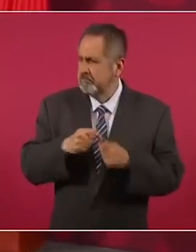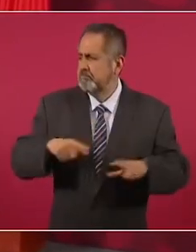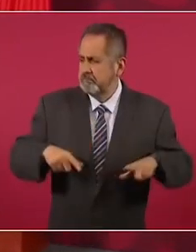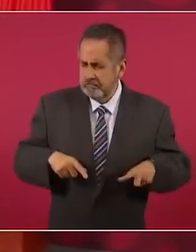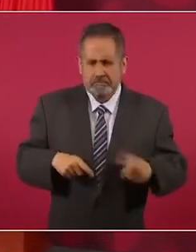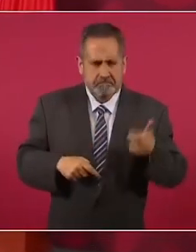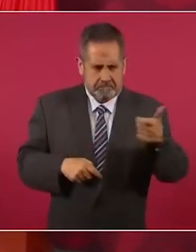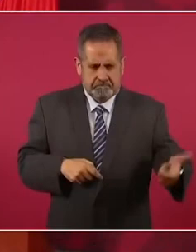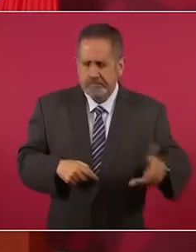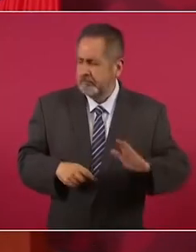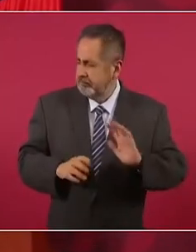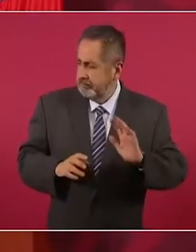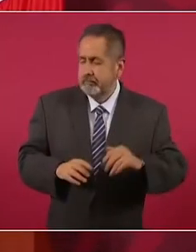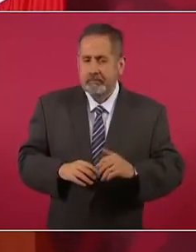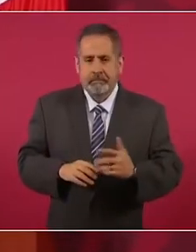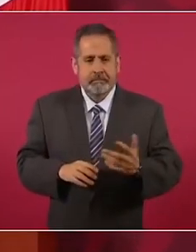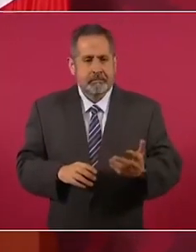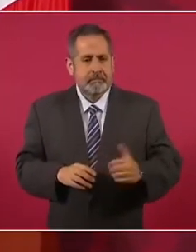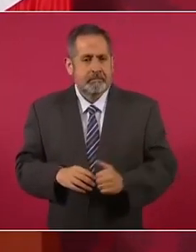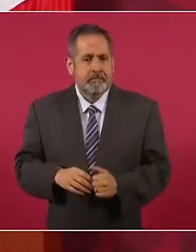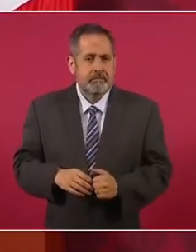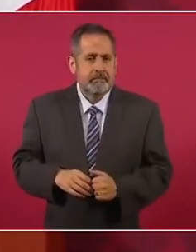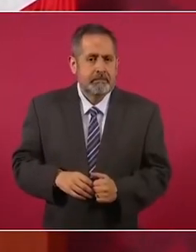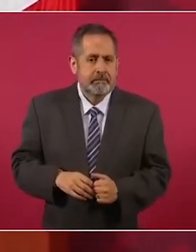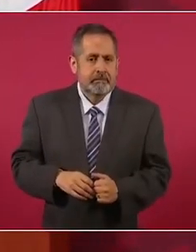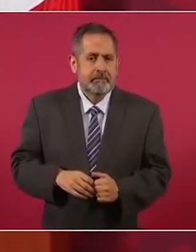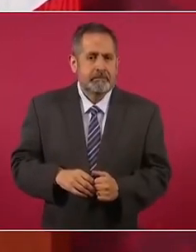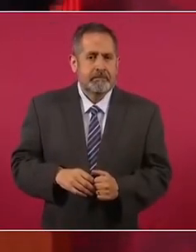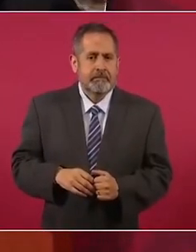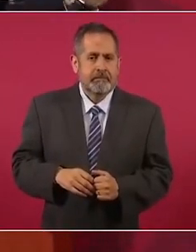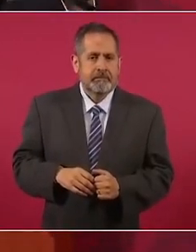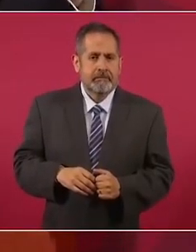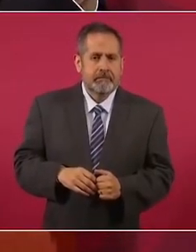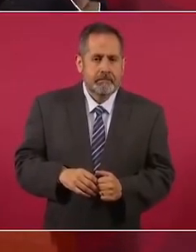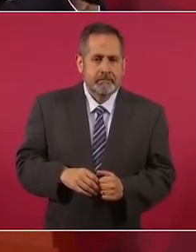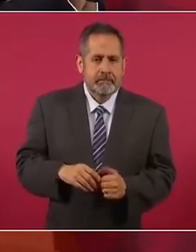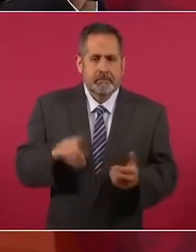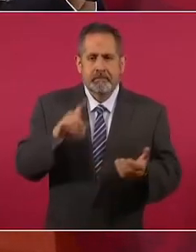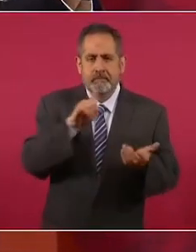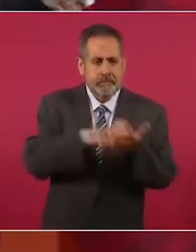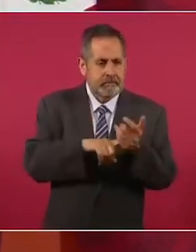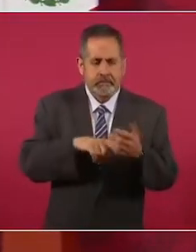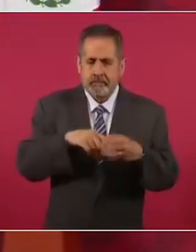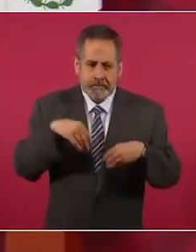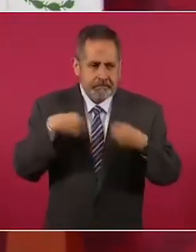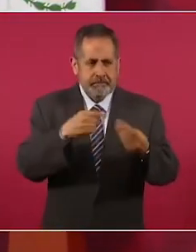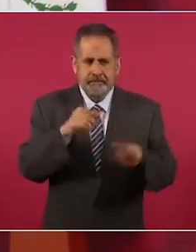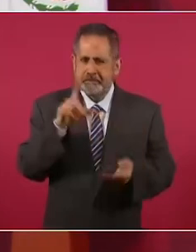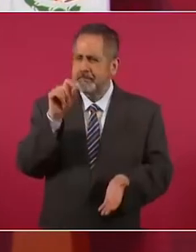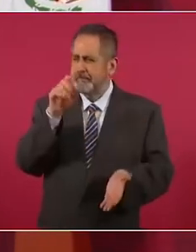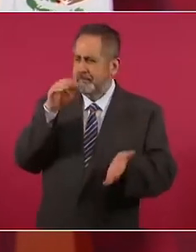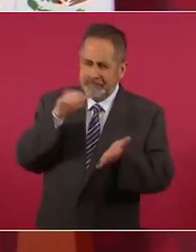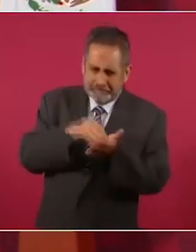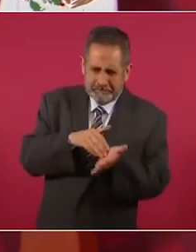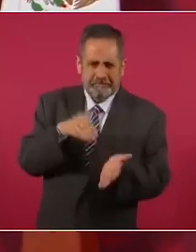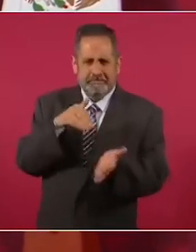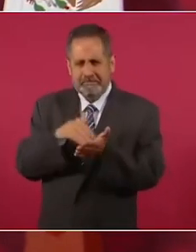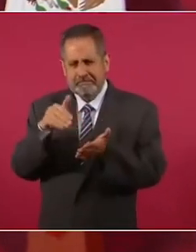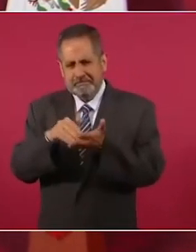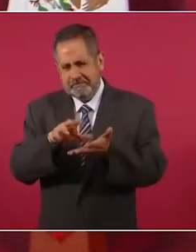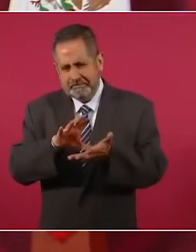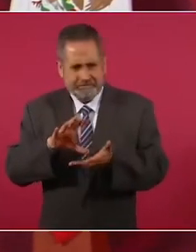y por eso deben de tener 20 mil millones. Además, van a